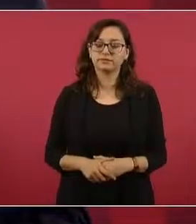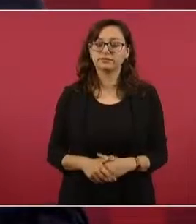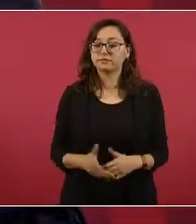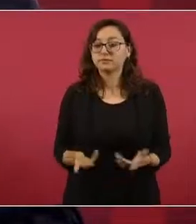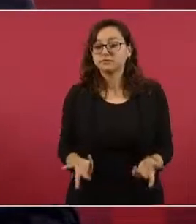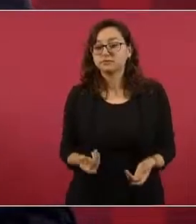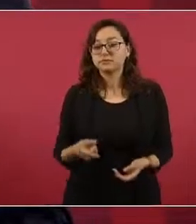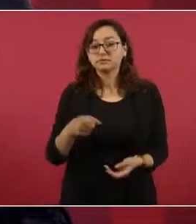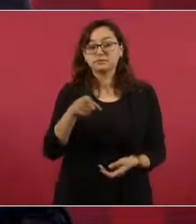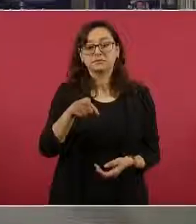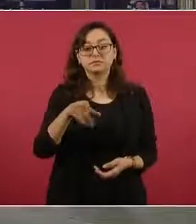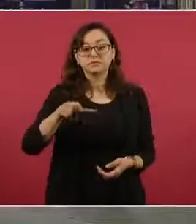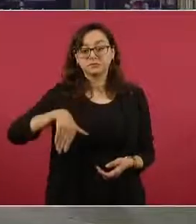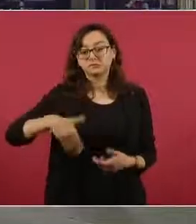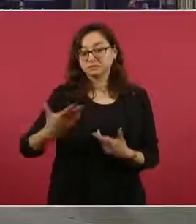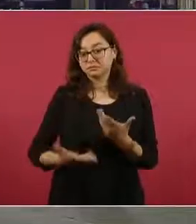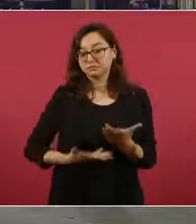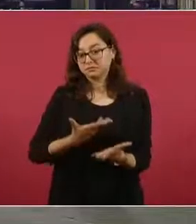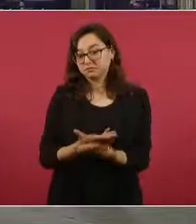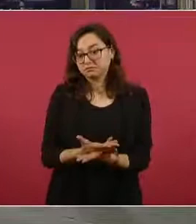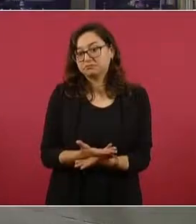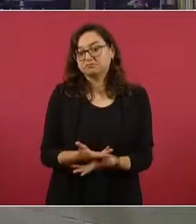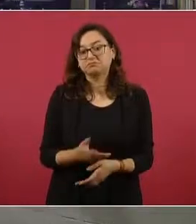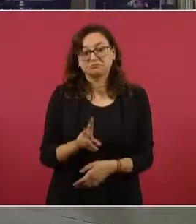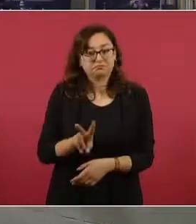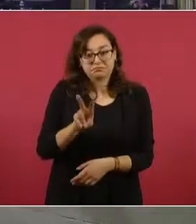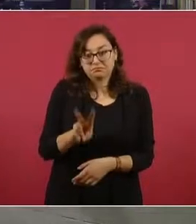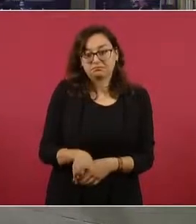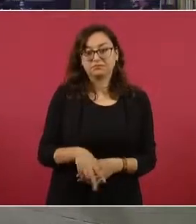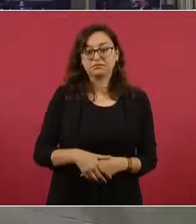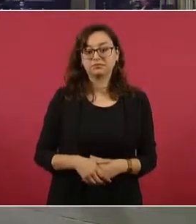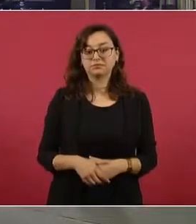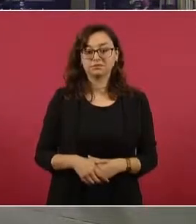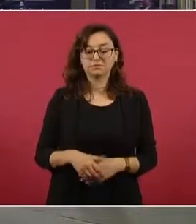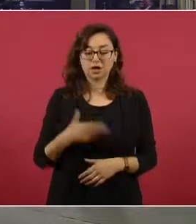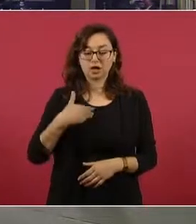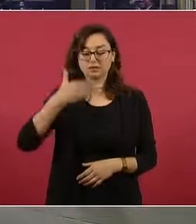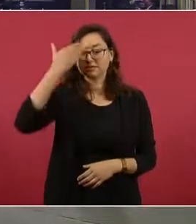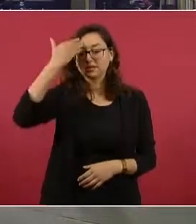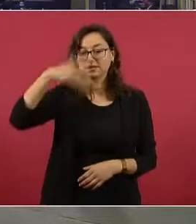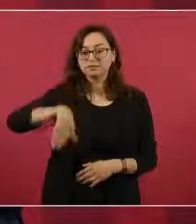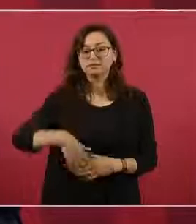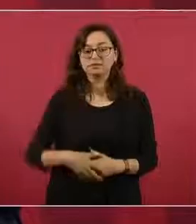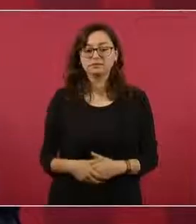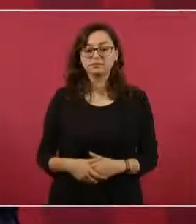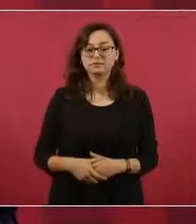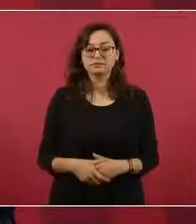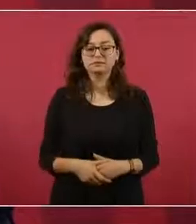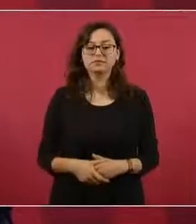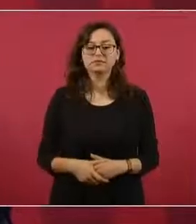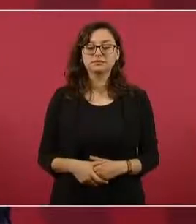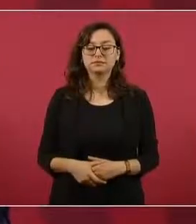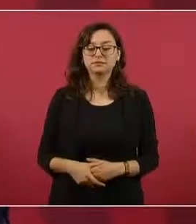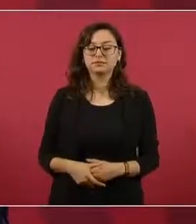esto que estás planteando es cierto. Tan es así que